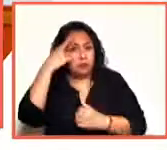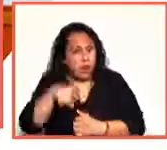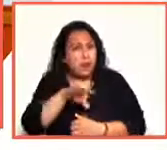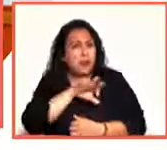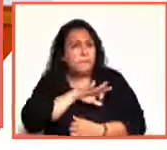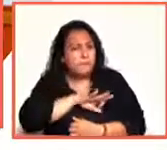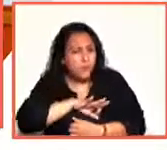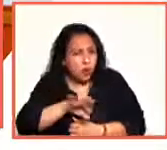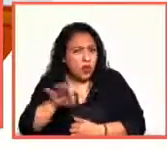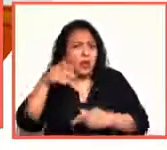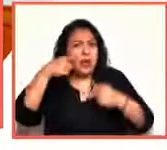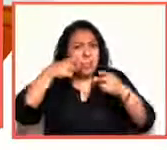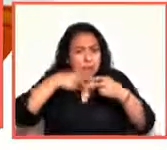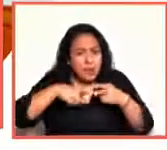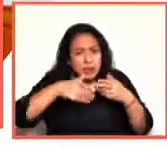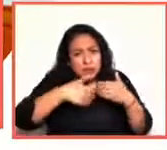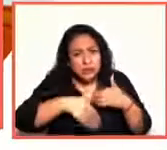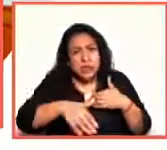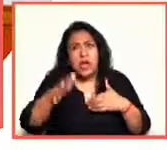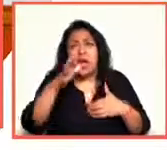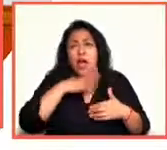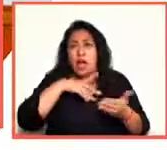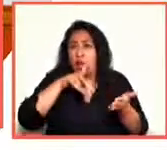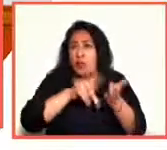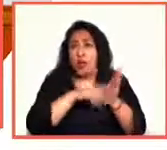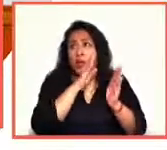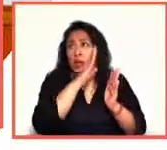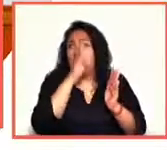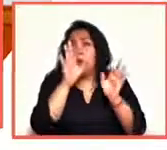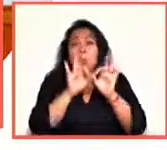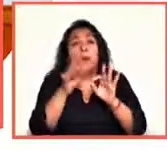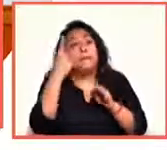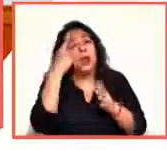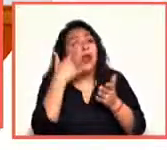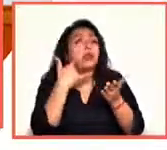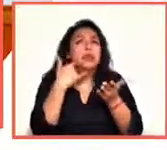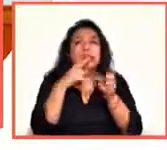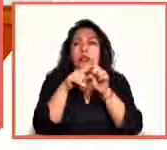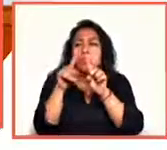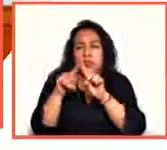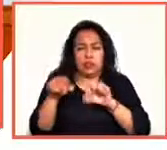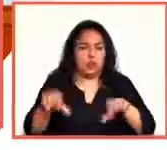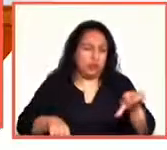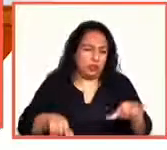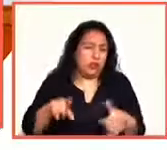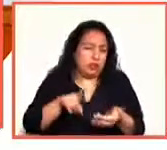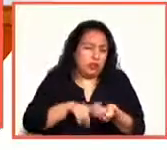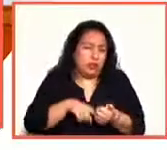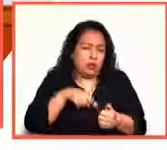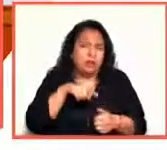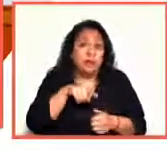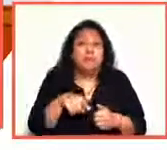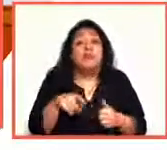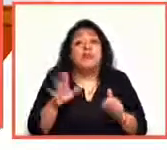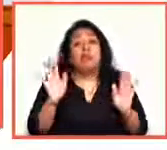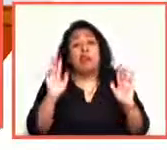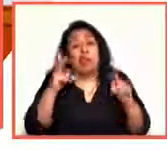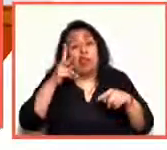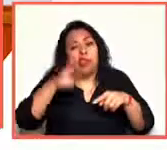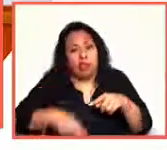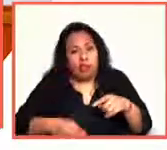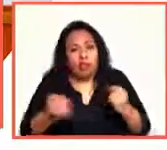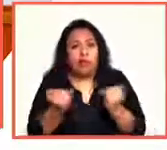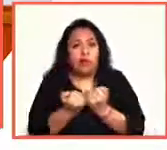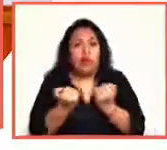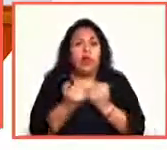arrancar y pudiera tener un acervo importante de consulta entre muchas otras actividades que desarrolló ahí y que, bueno, se quedaron ahí también como